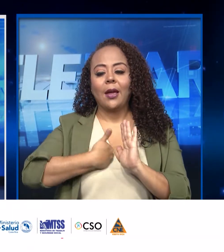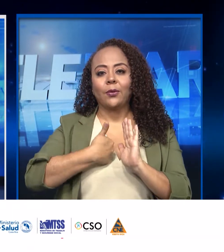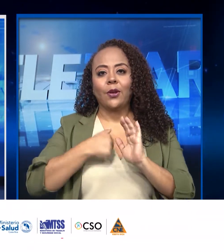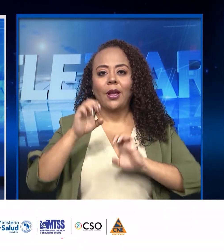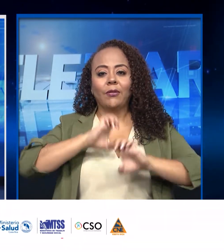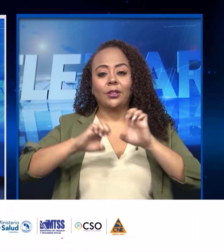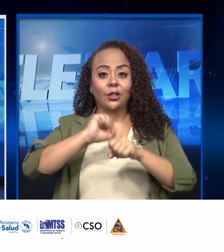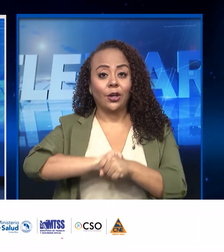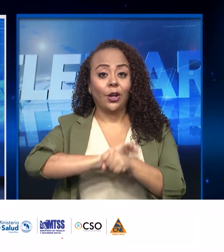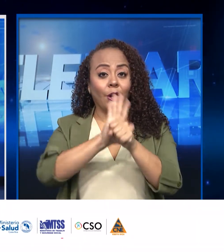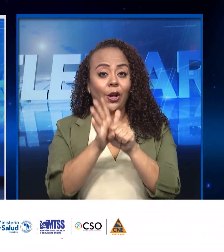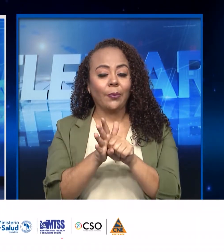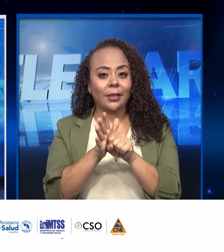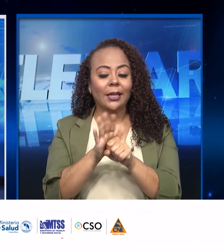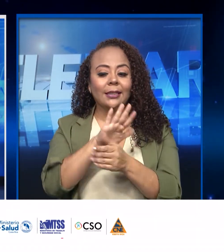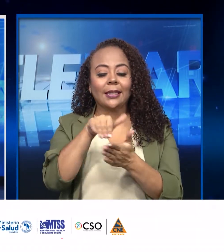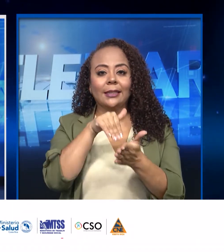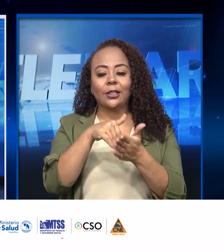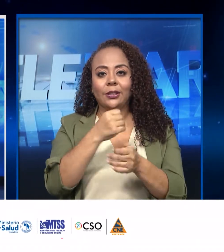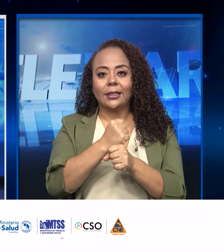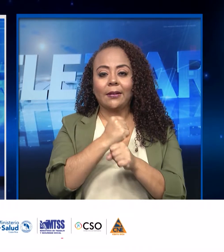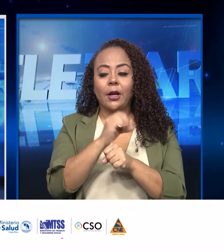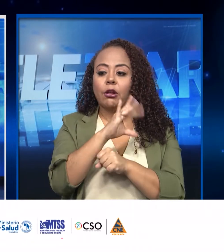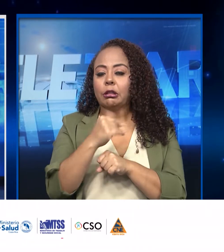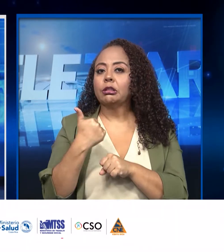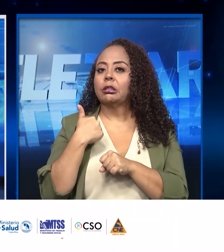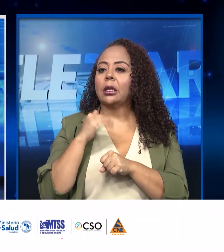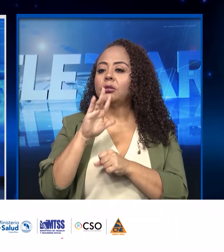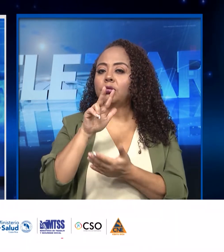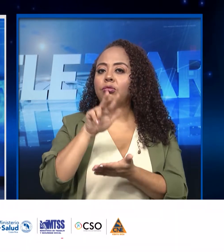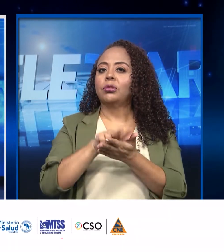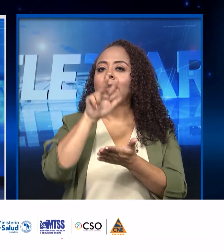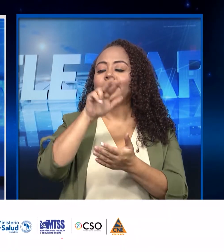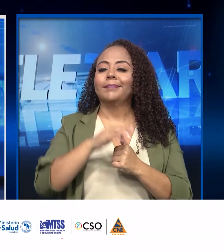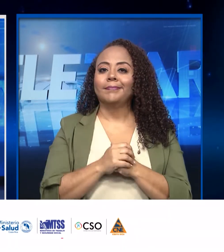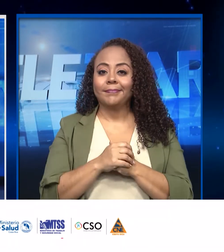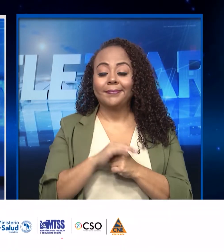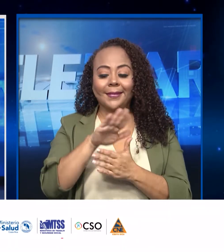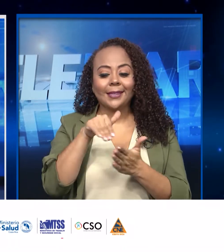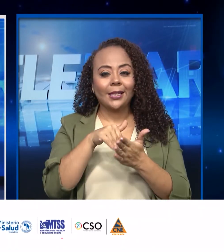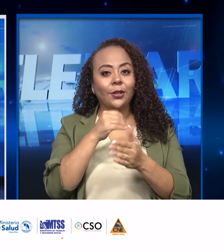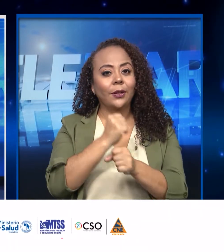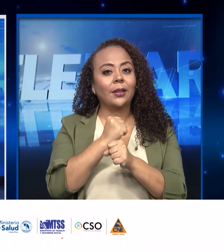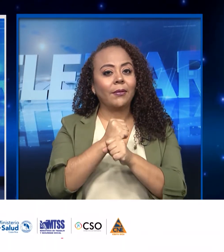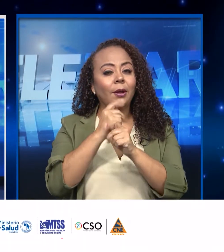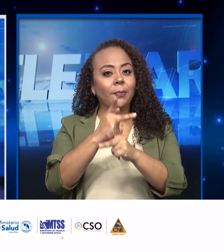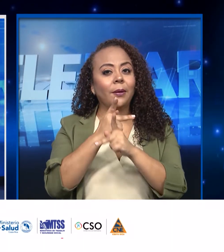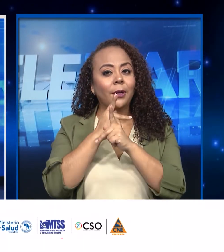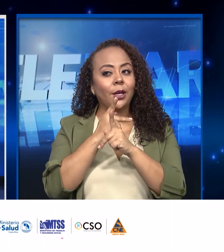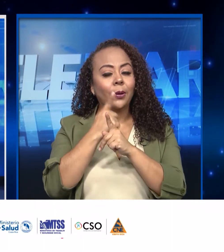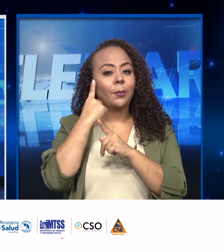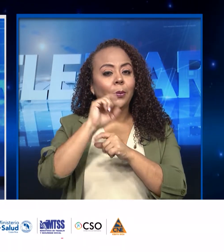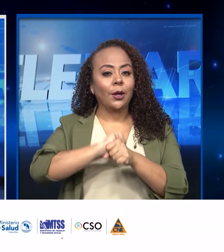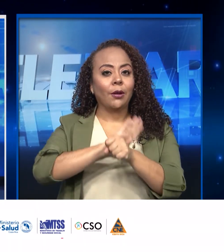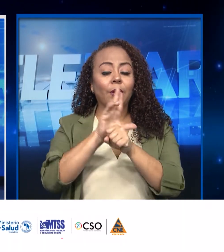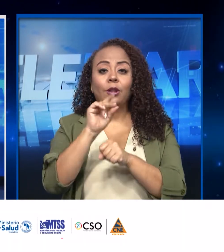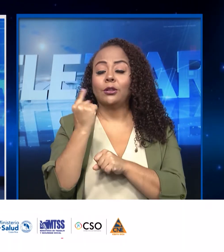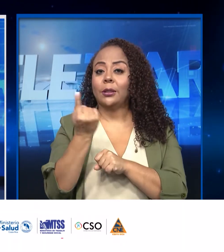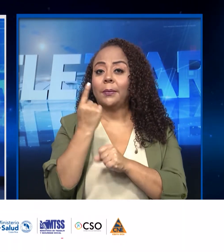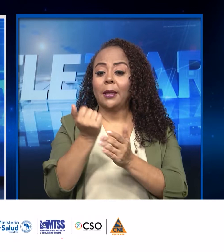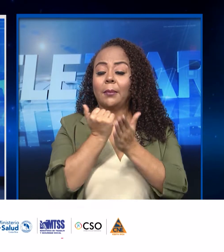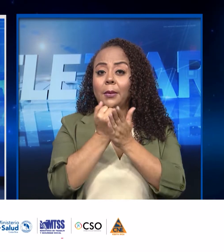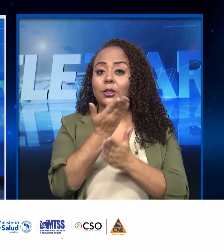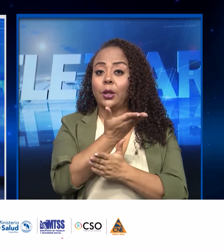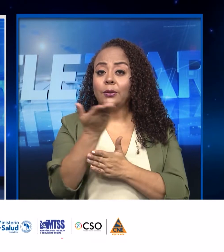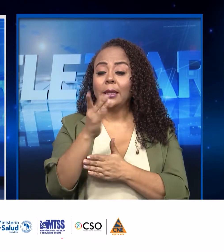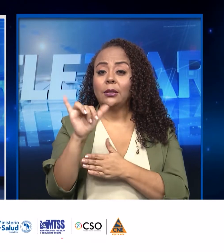de la COVID-19 en centros de trabajo y obtenga su sello, el centro de trabajo prevenido ante la COVID-19. No solo les va ayudar a ustedes